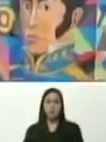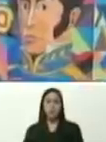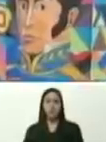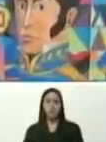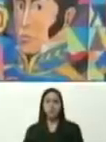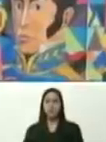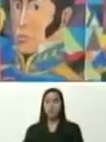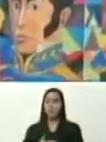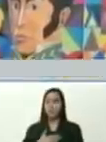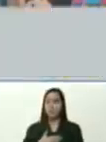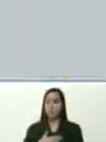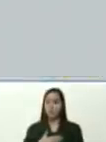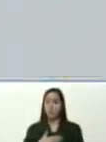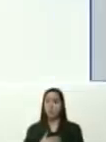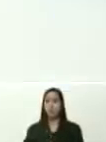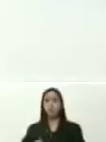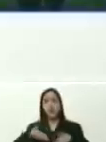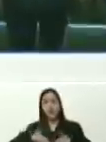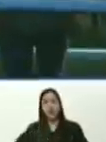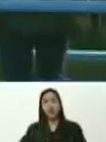yo, nací en Santa Rosalía,